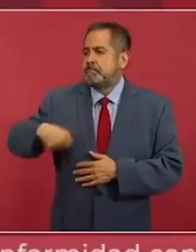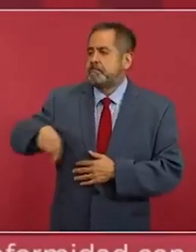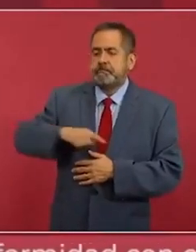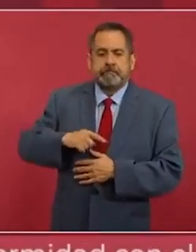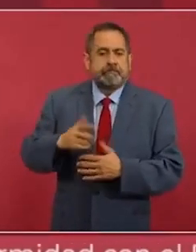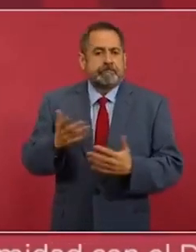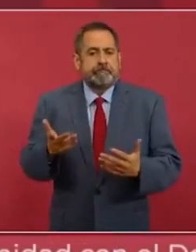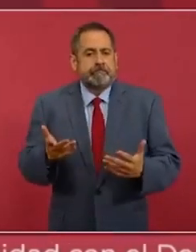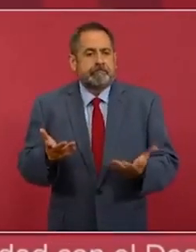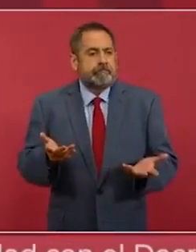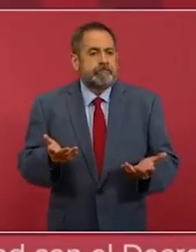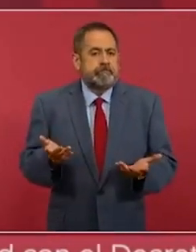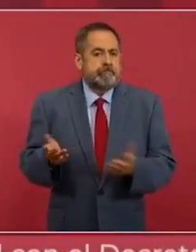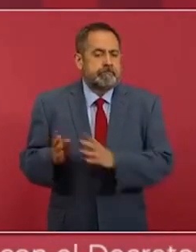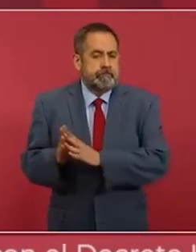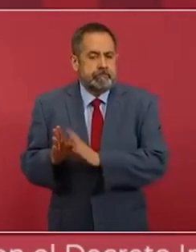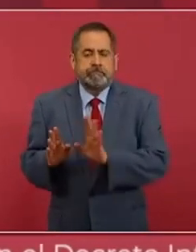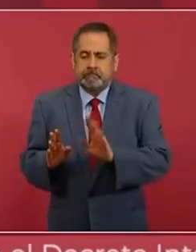están